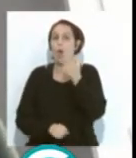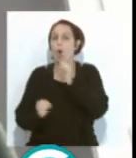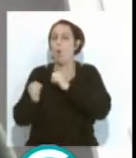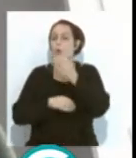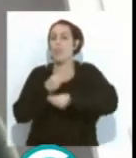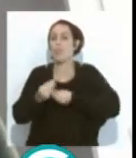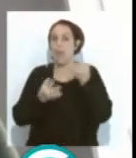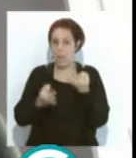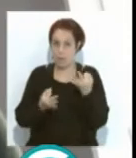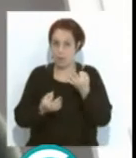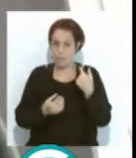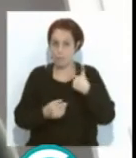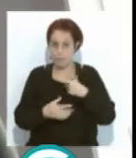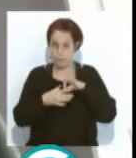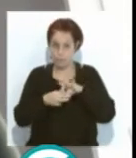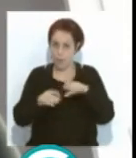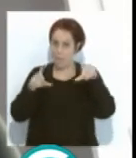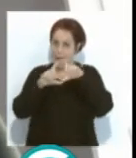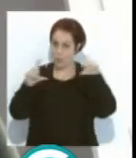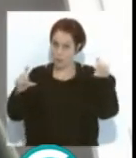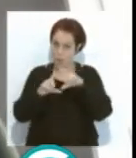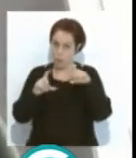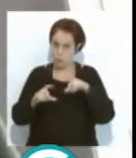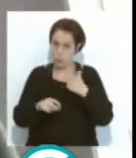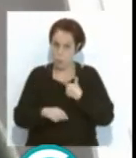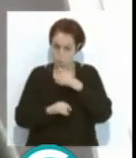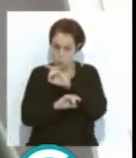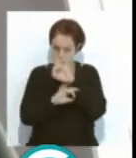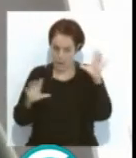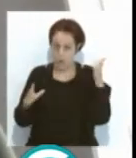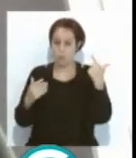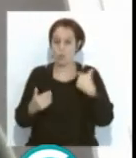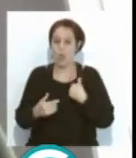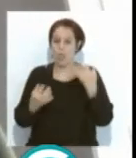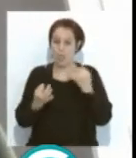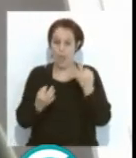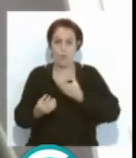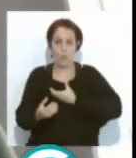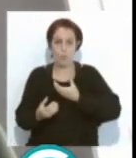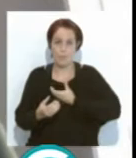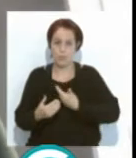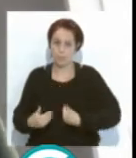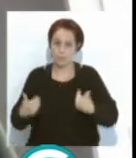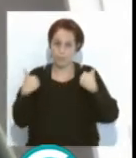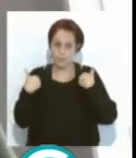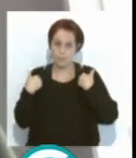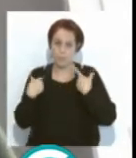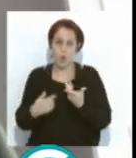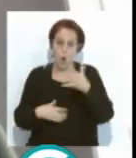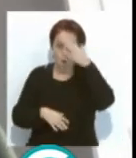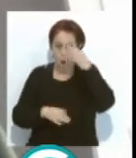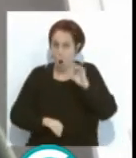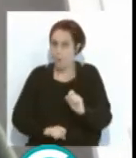concurso. Yo respecto al tema del patronato, sí lo tengo bastante claro y creo que debería pasar a manos municipales en lo más sensato. Creo que